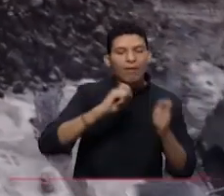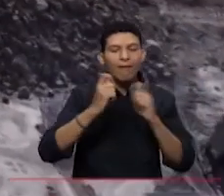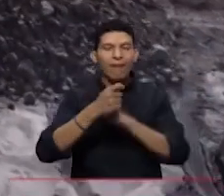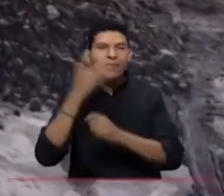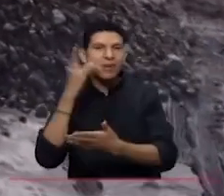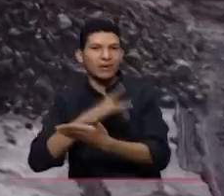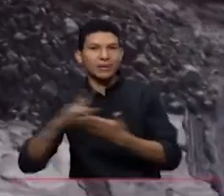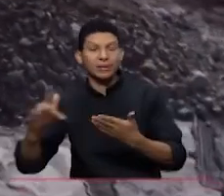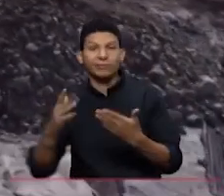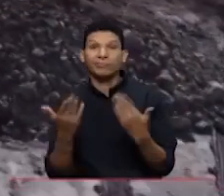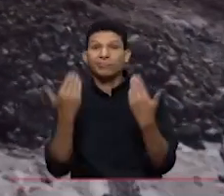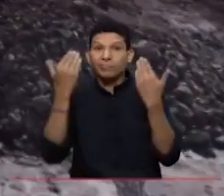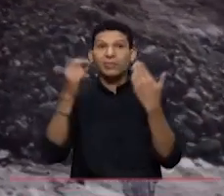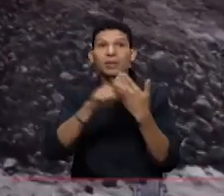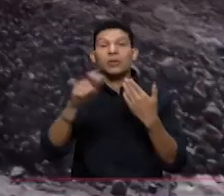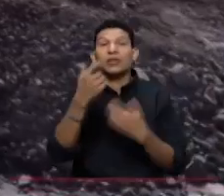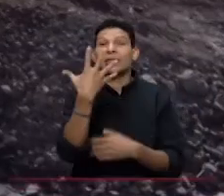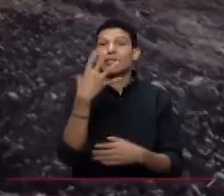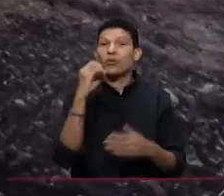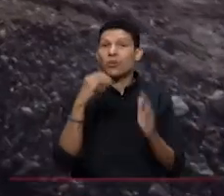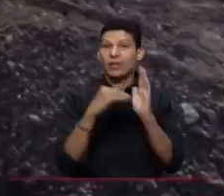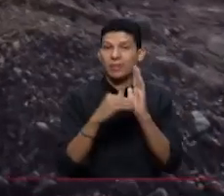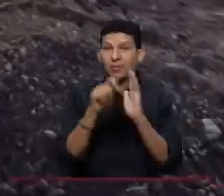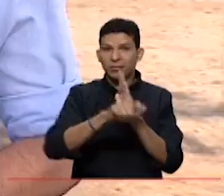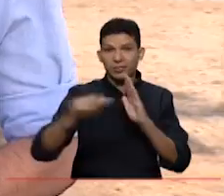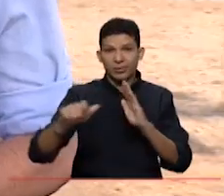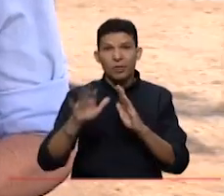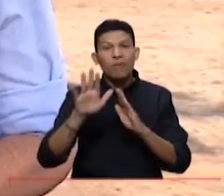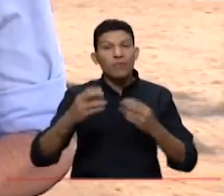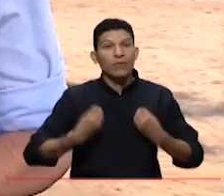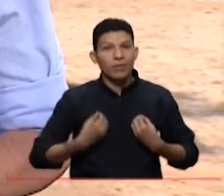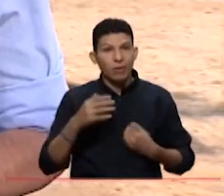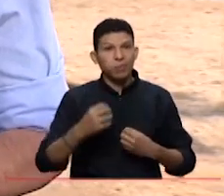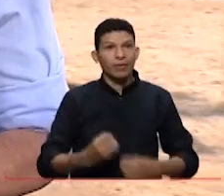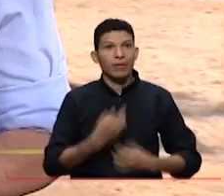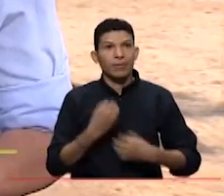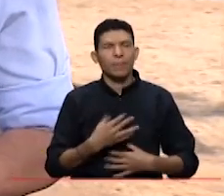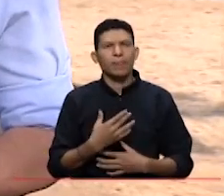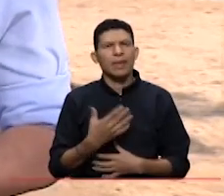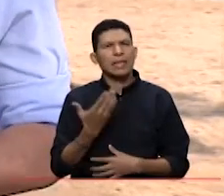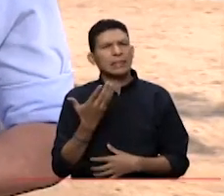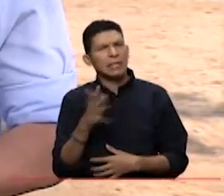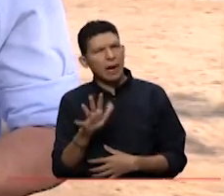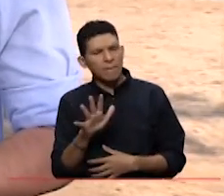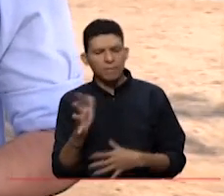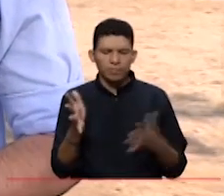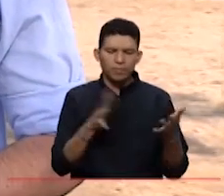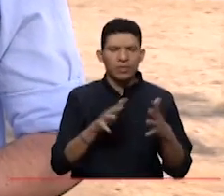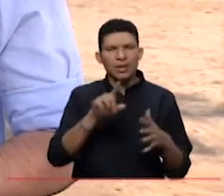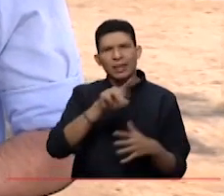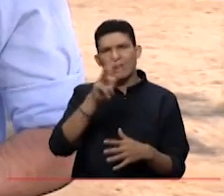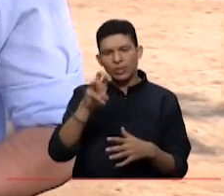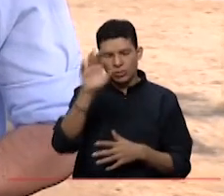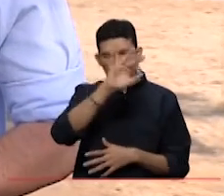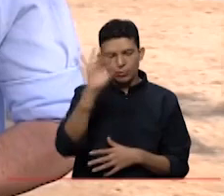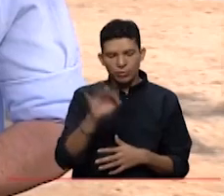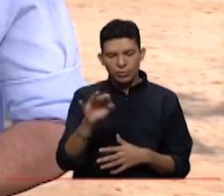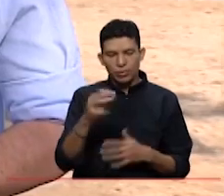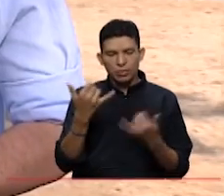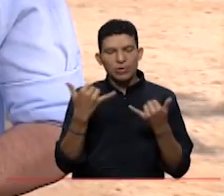promedio de 50.000 habitantes de la zona urbana. Actualmente nos encontramos en un porcentaje de avance alrededor del 18%.